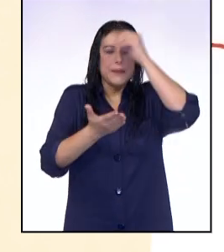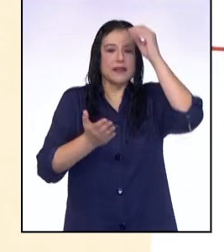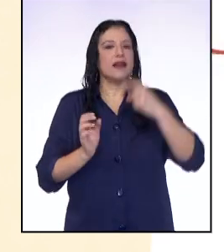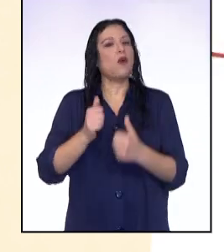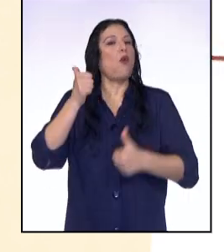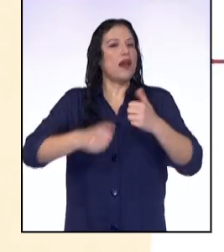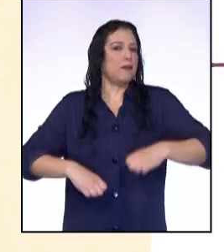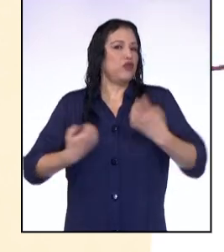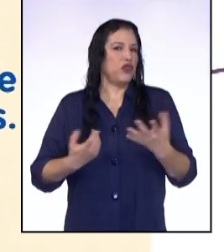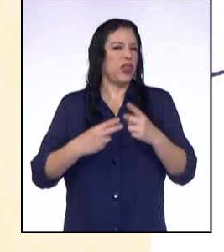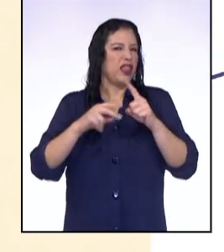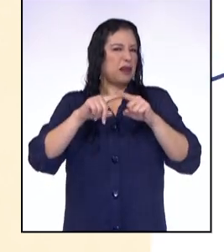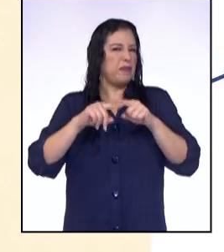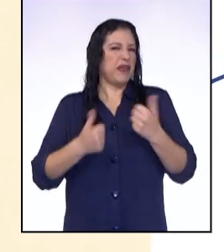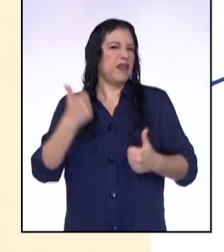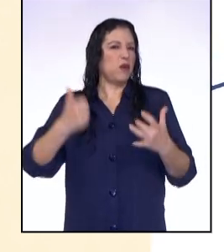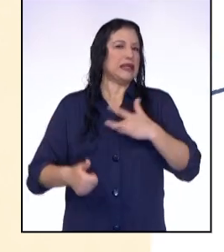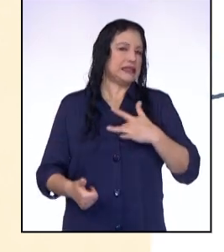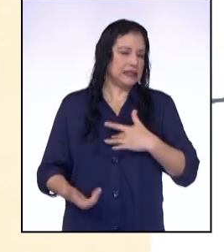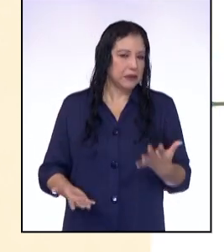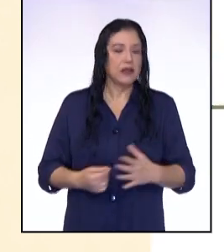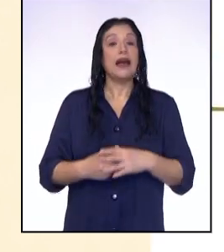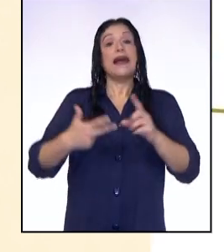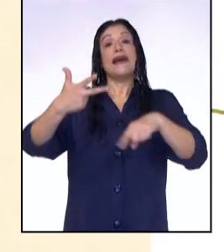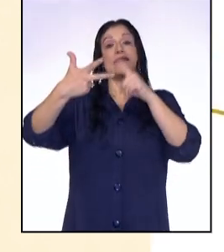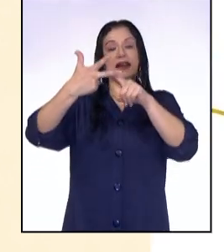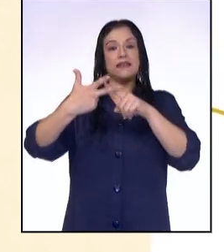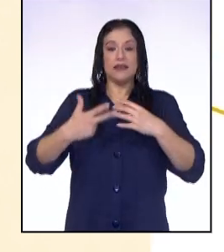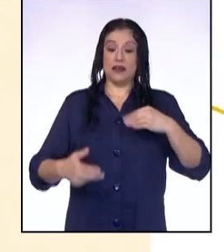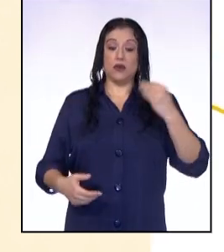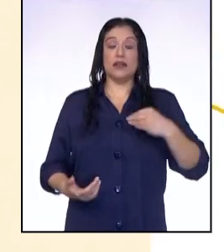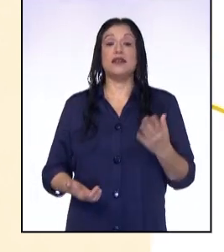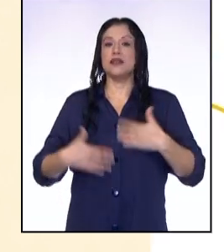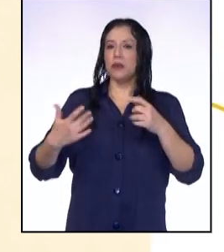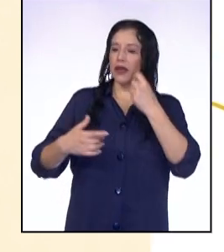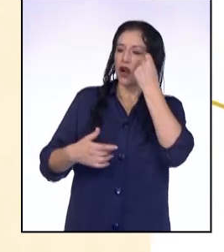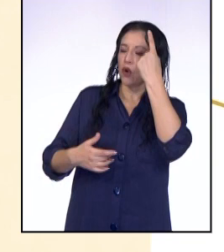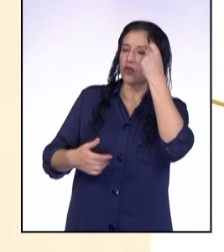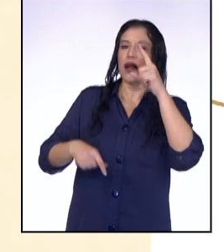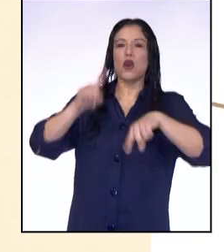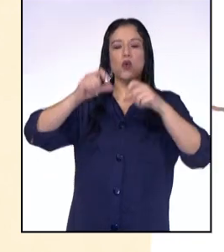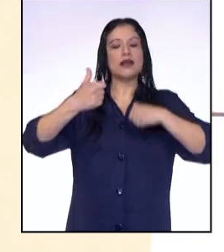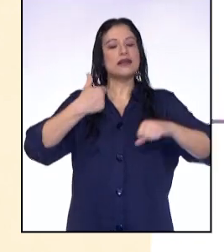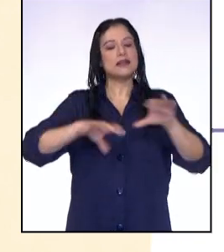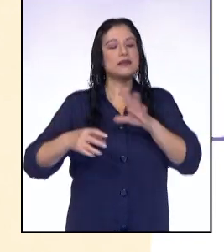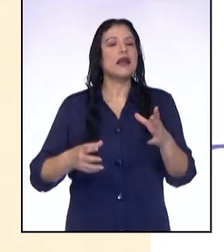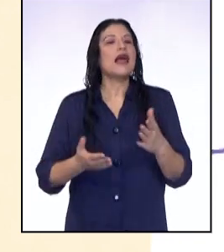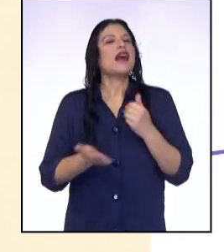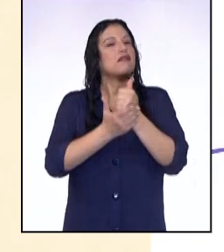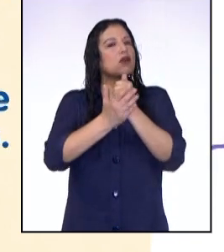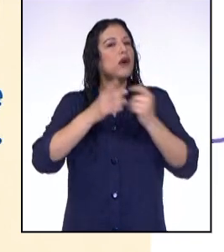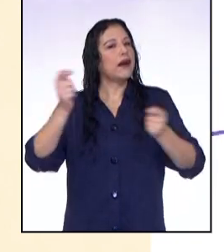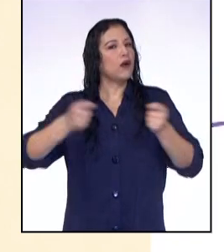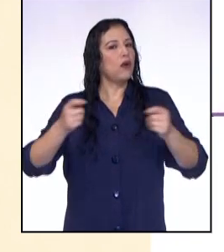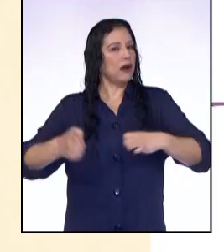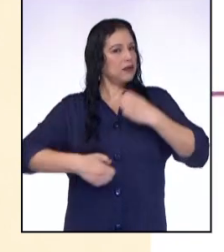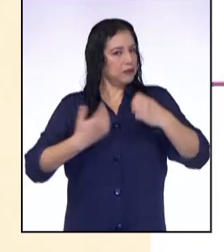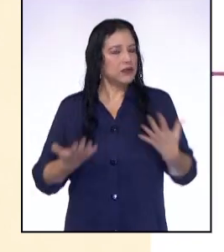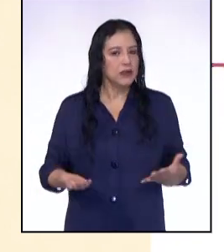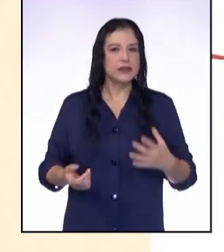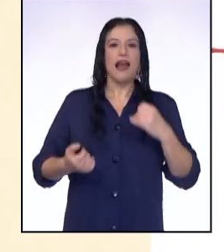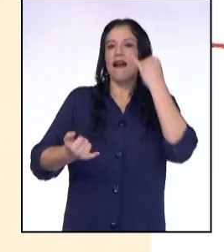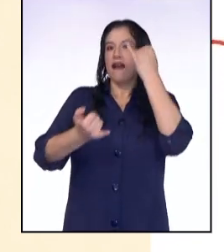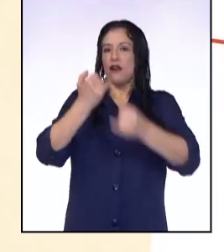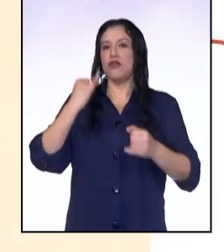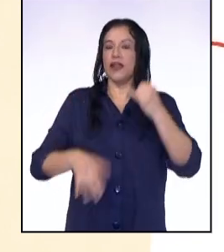estado y contexto. Tres, en la adolescencia se puede reconocer una serie de prácticas que ayudan a regular las emociones. Finalmente,